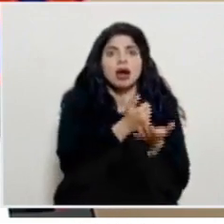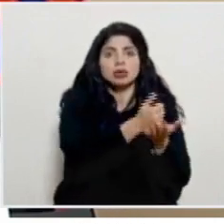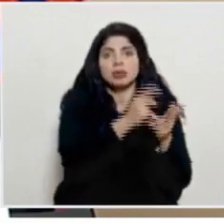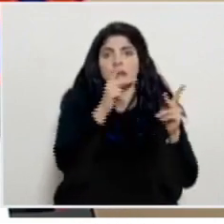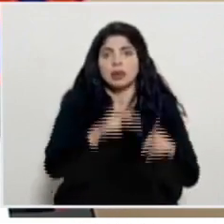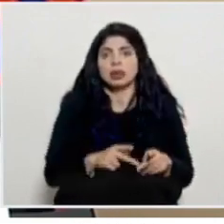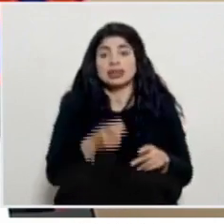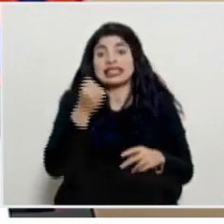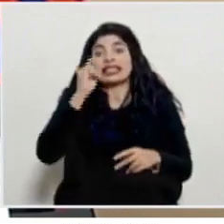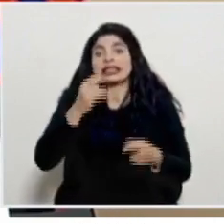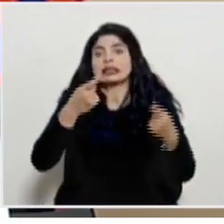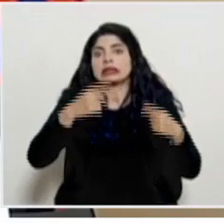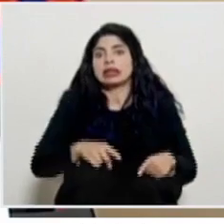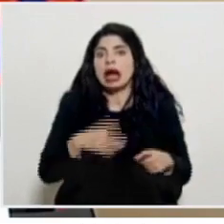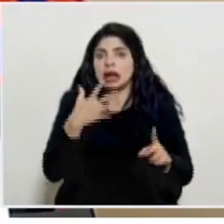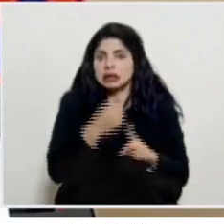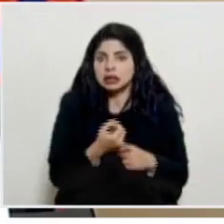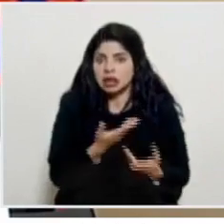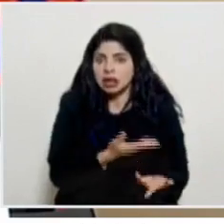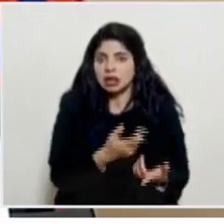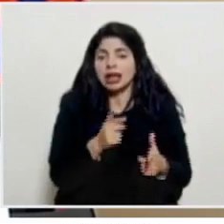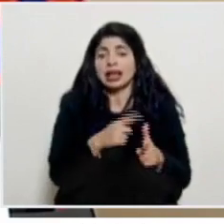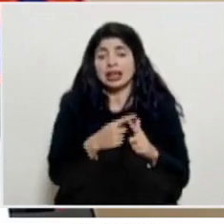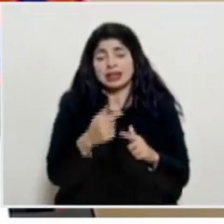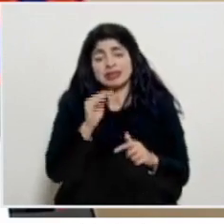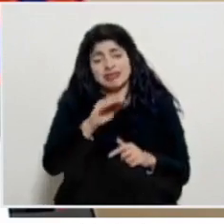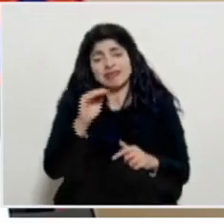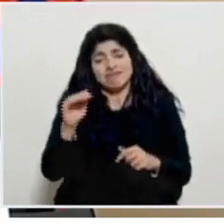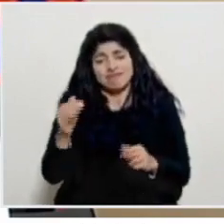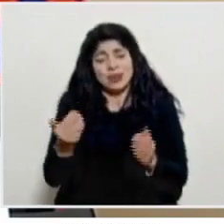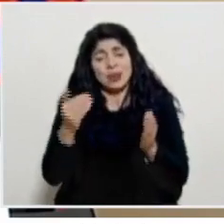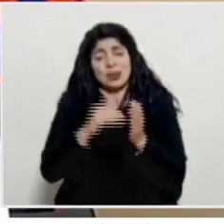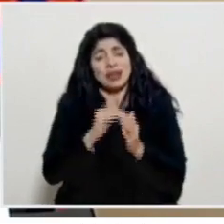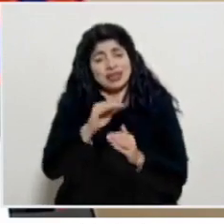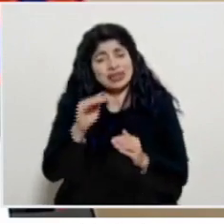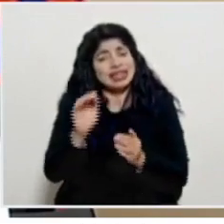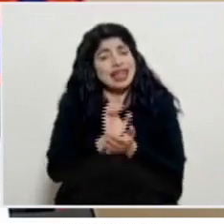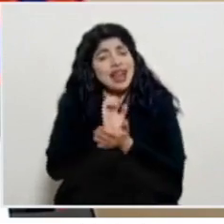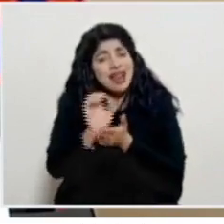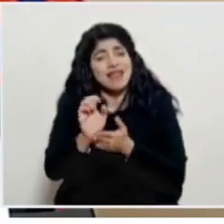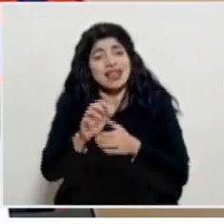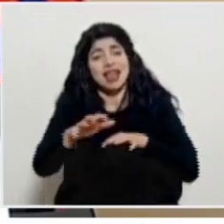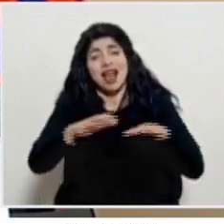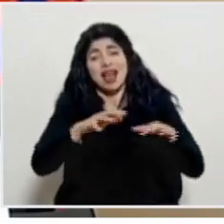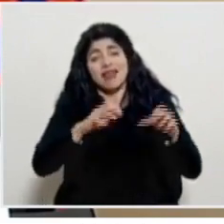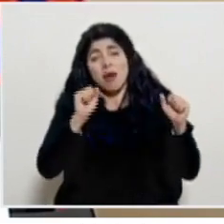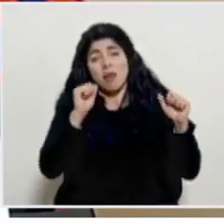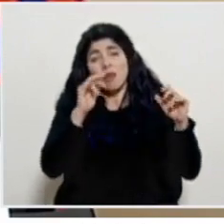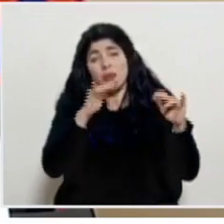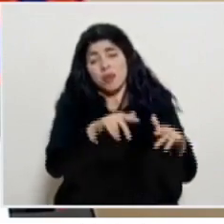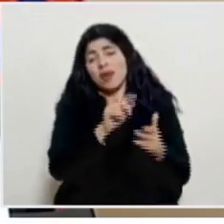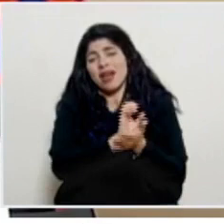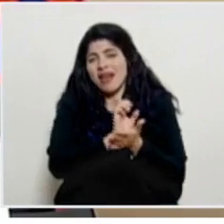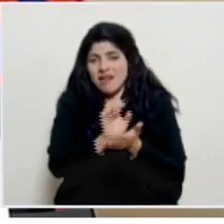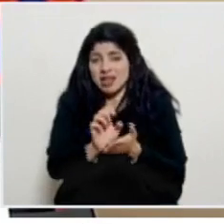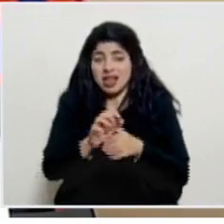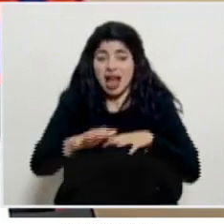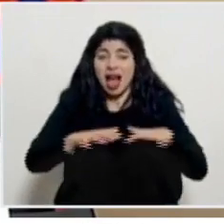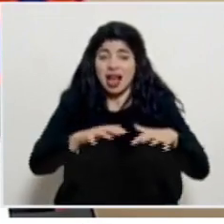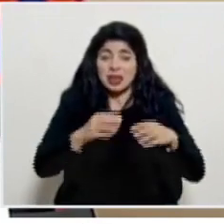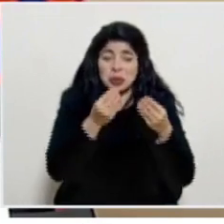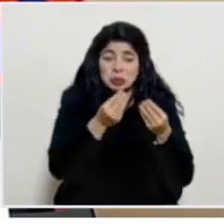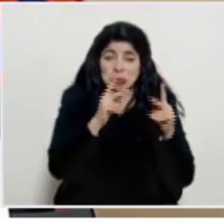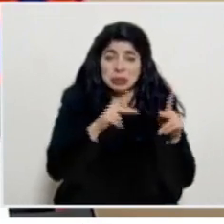en forma inmediata si ocurre un accidente así que reforzamos el llamado a evitar este tipo de actividades estas aglomeraciones y actividades